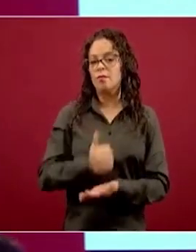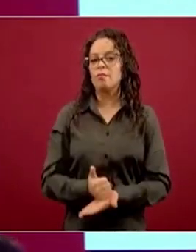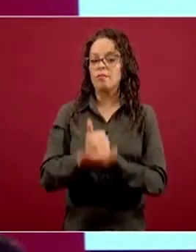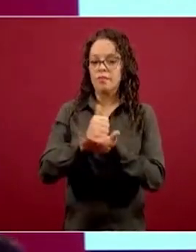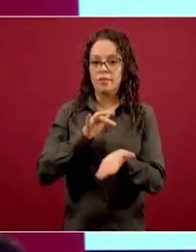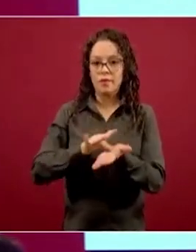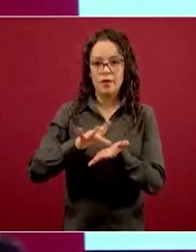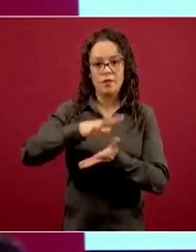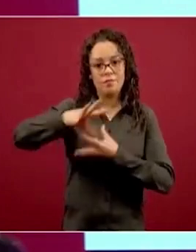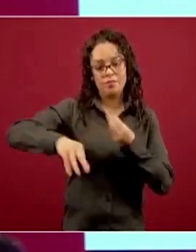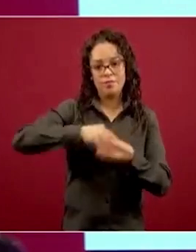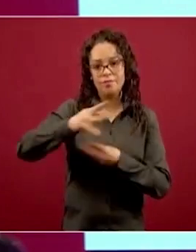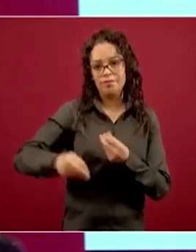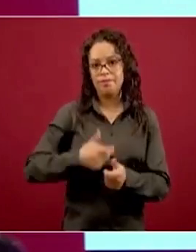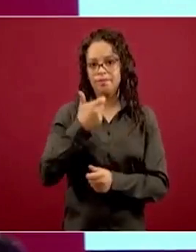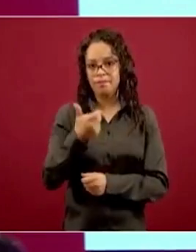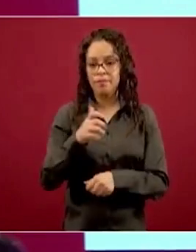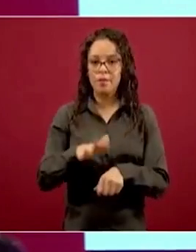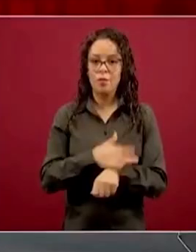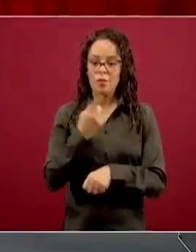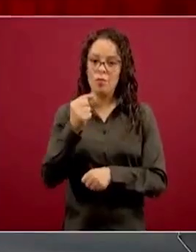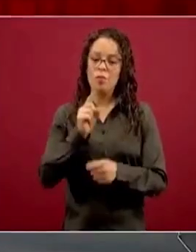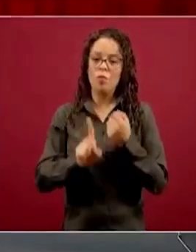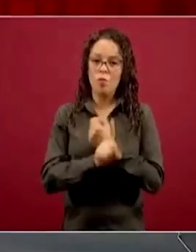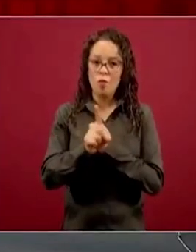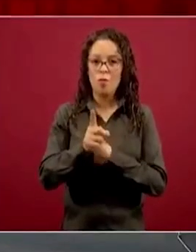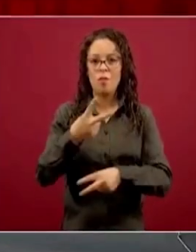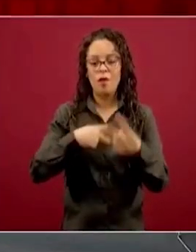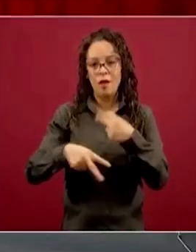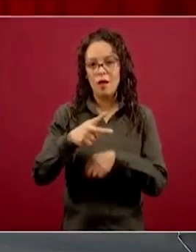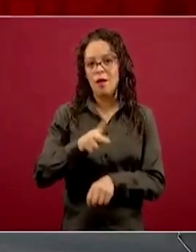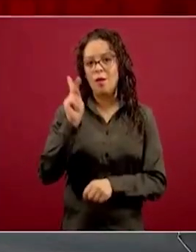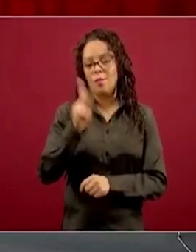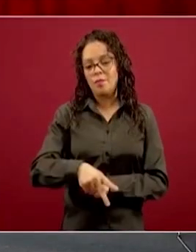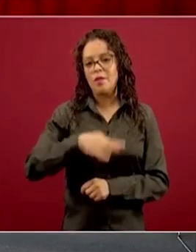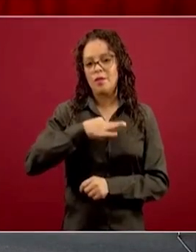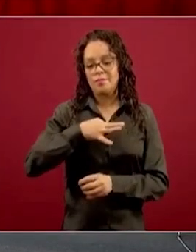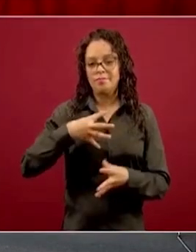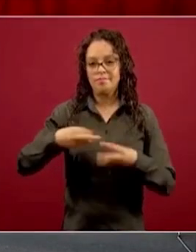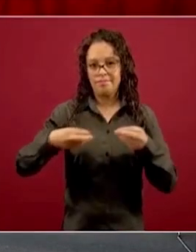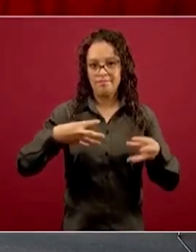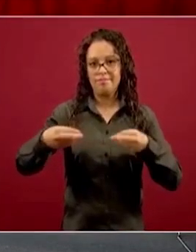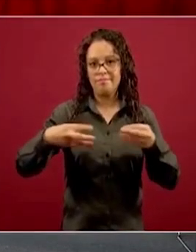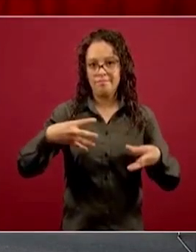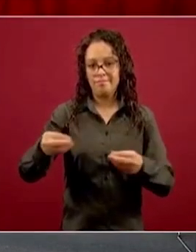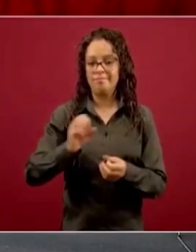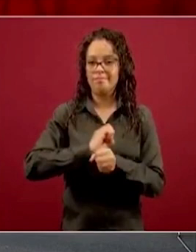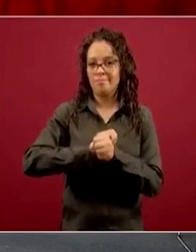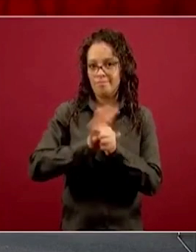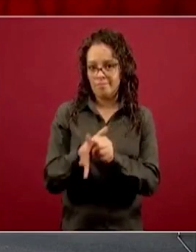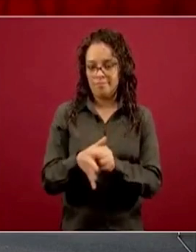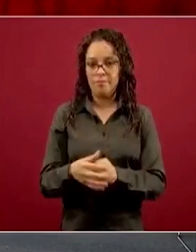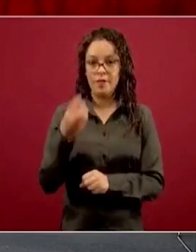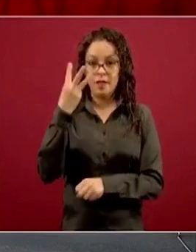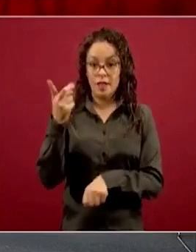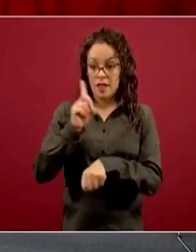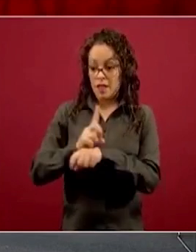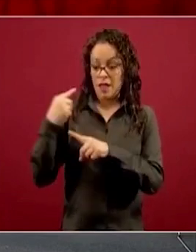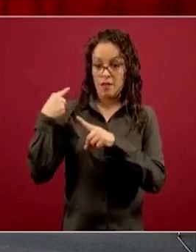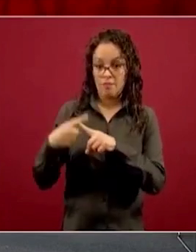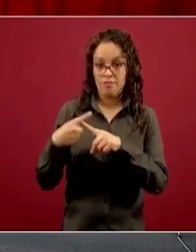traído esta pandemia. En ese sentido, como lo hemos estado haciendo los últimos tres días, me corresponde